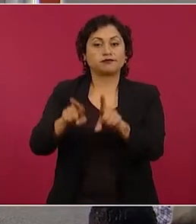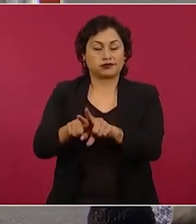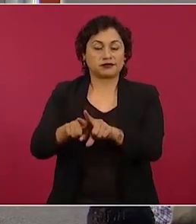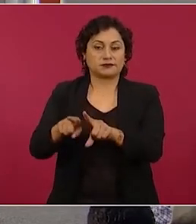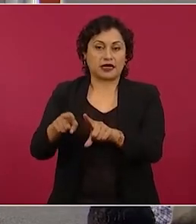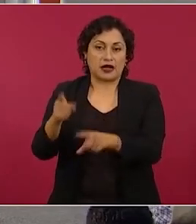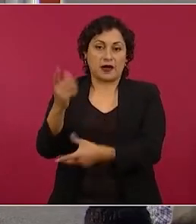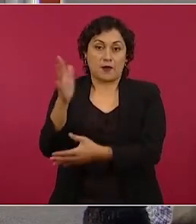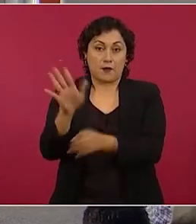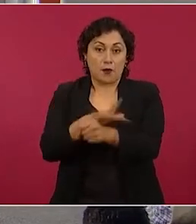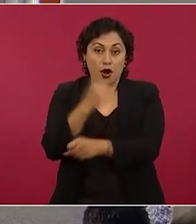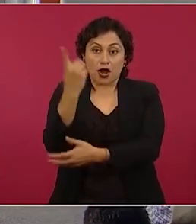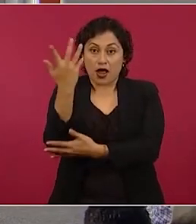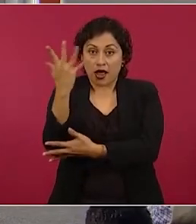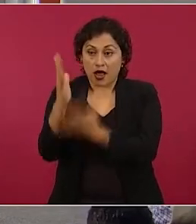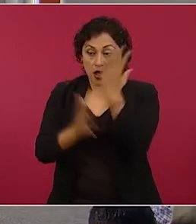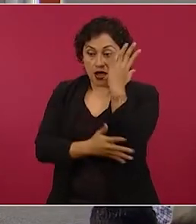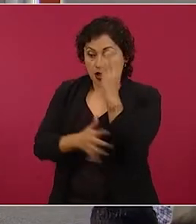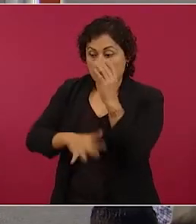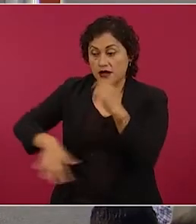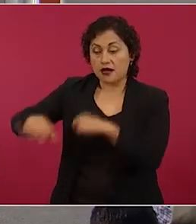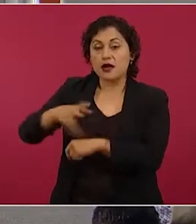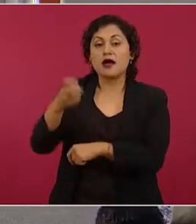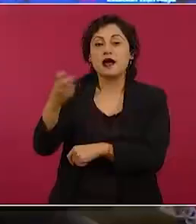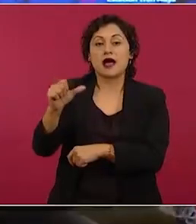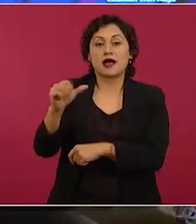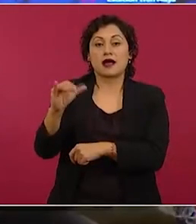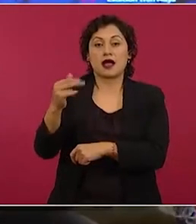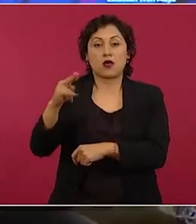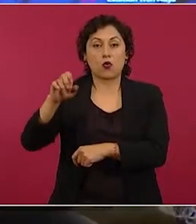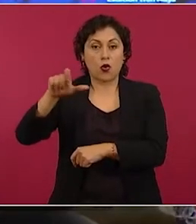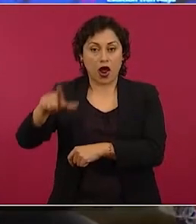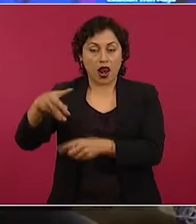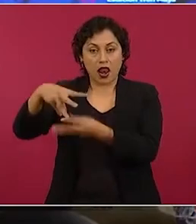fertilizante, tiene abono orgánico,